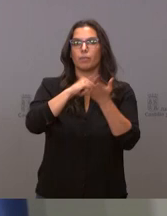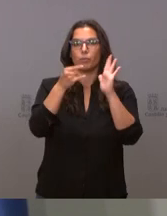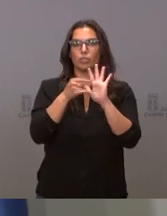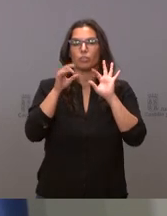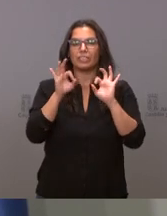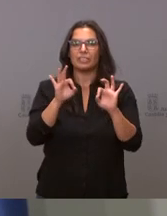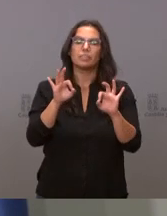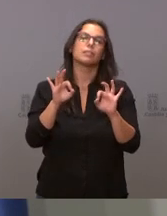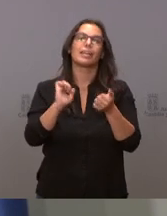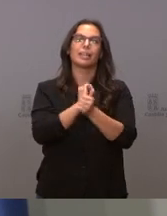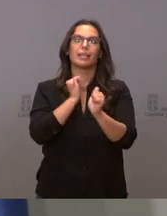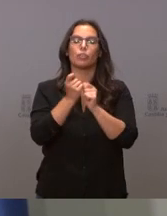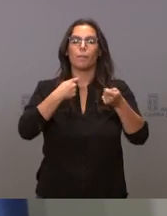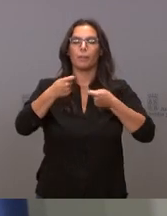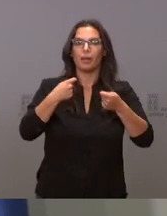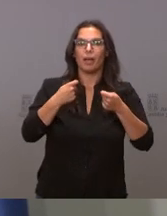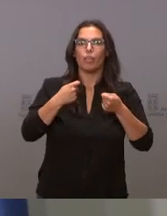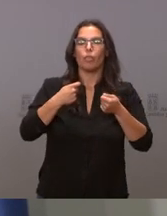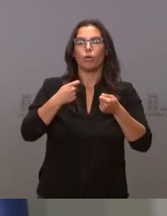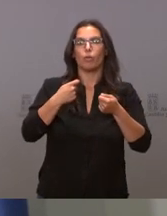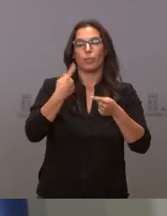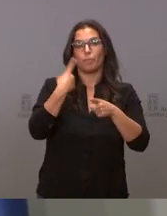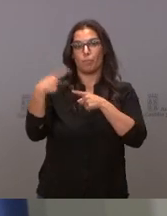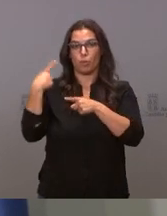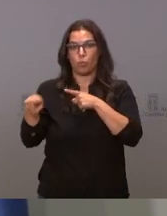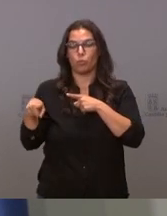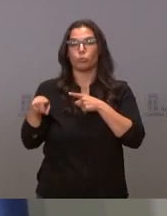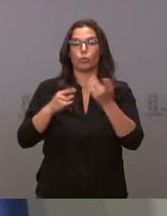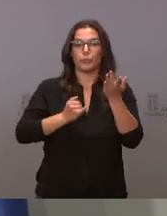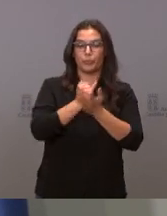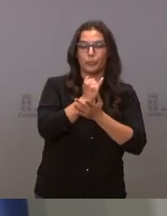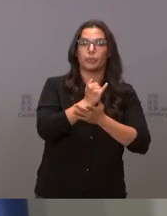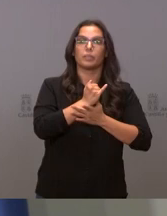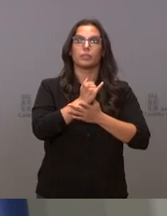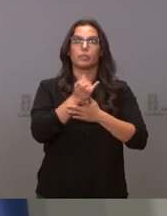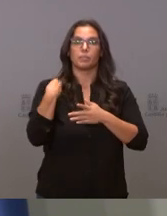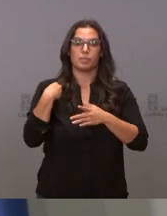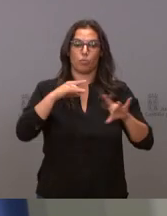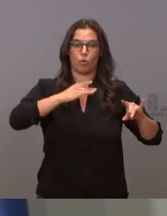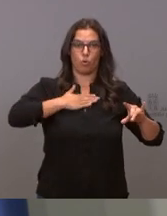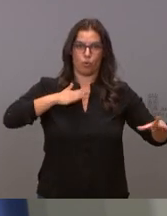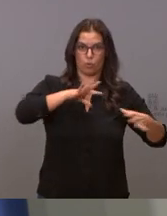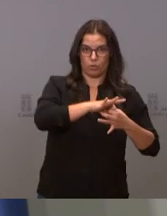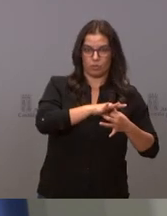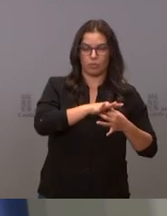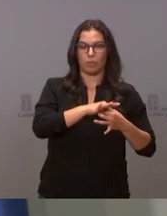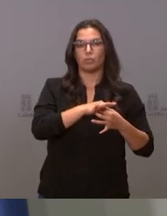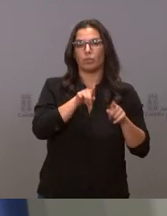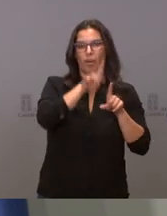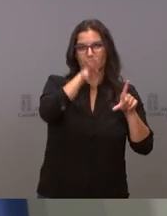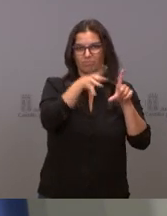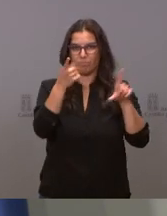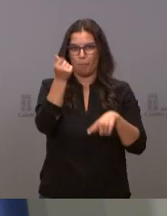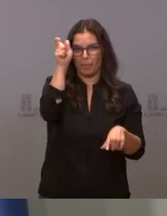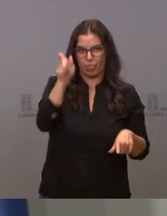mercados de productos agrarios en origen, lonjas y mesas de precios. Se trata también